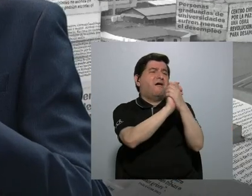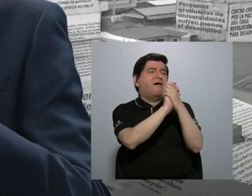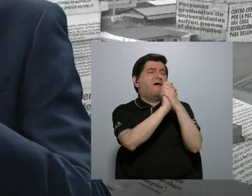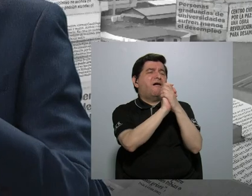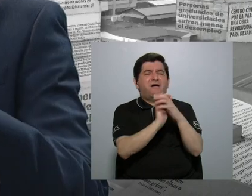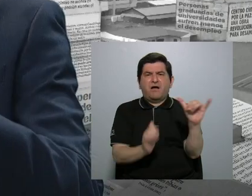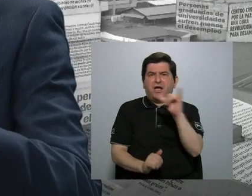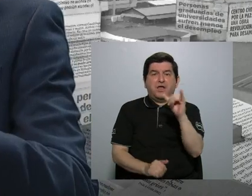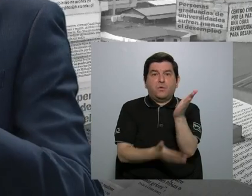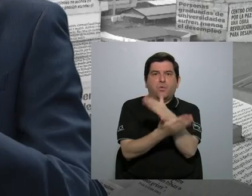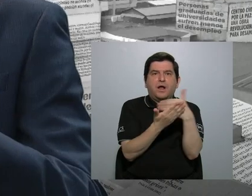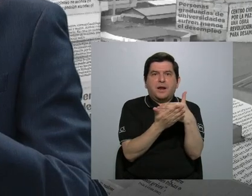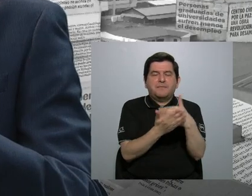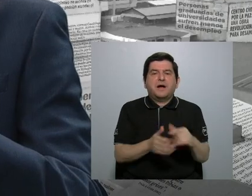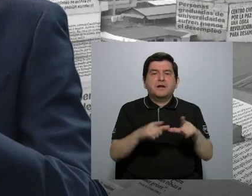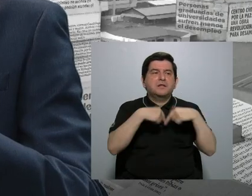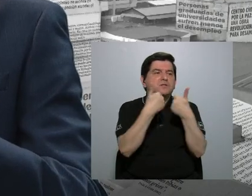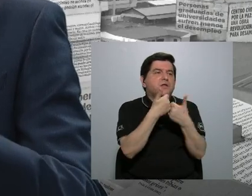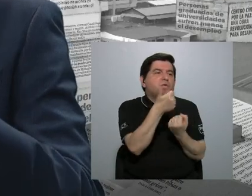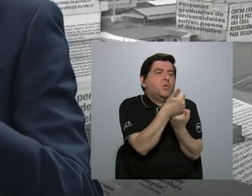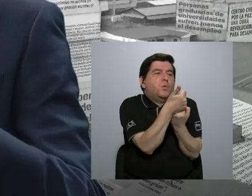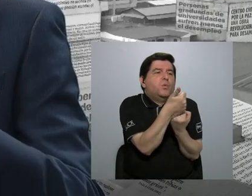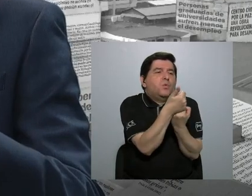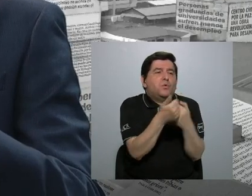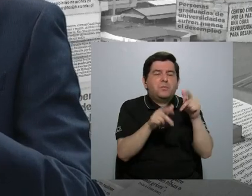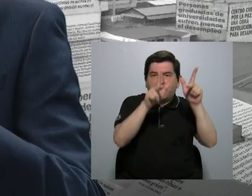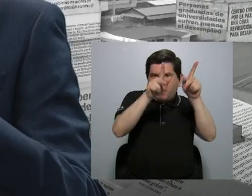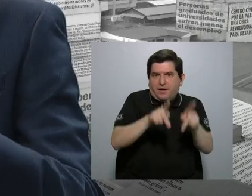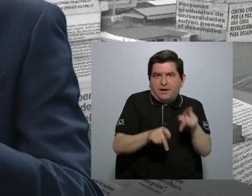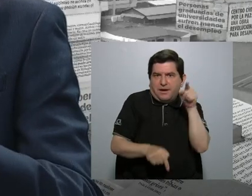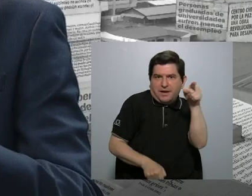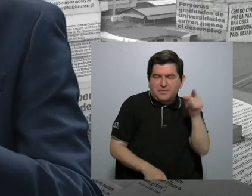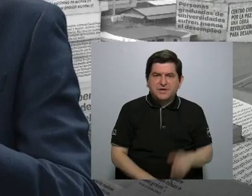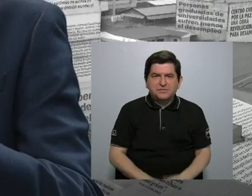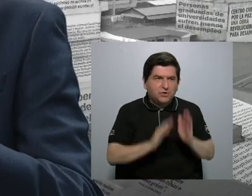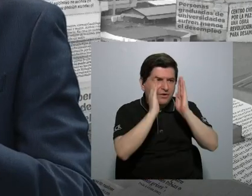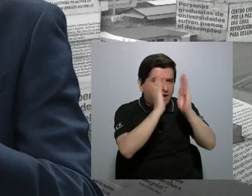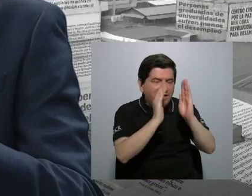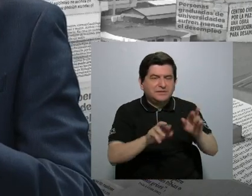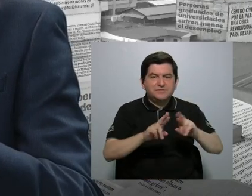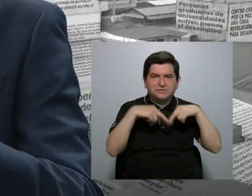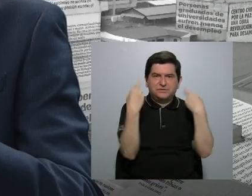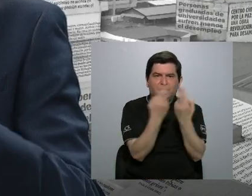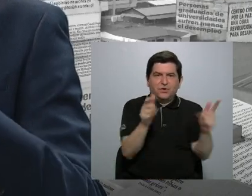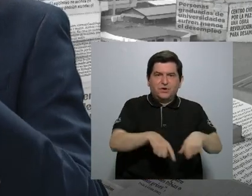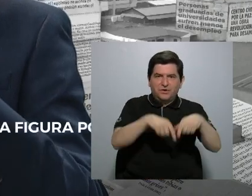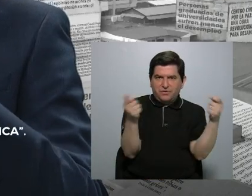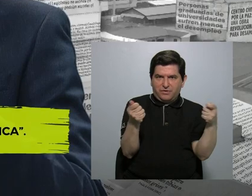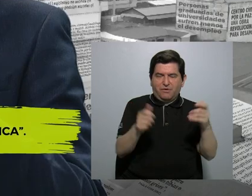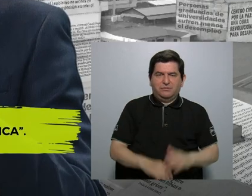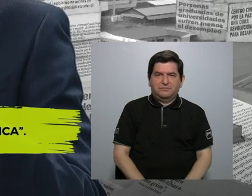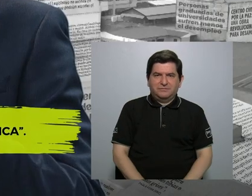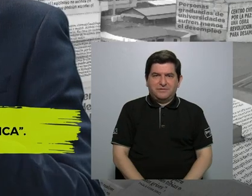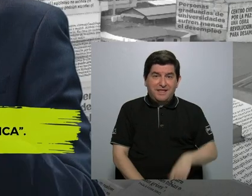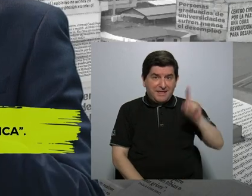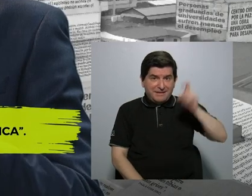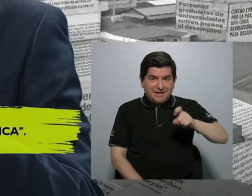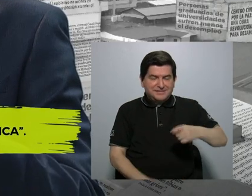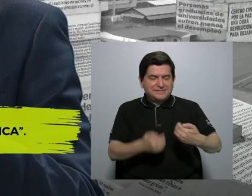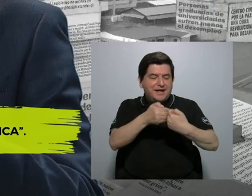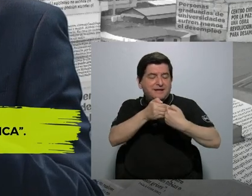si fuéramos parte de un séquito, a la figura a la que vamos a cubrir en una conferencia de prensa. Entonces tenemos que tener